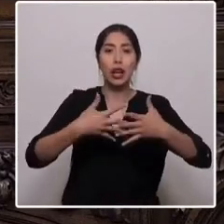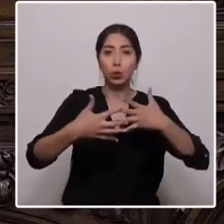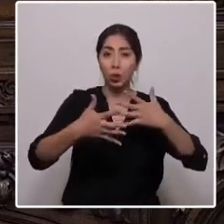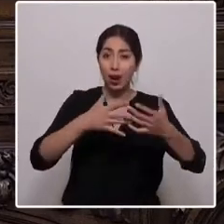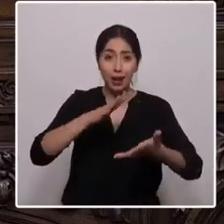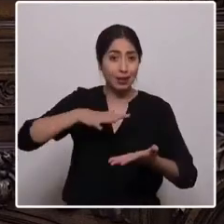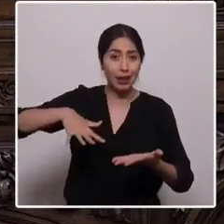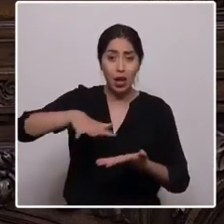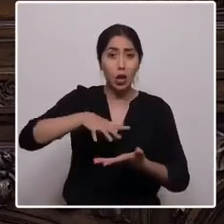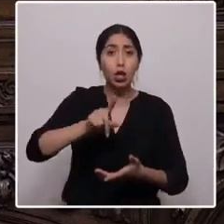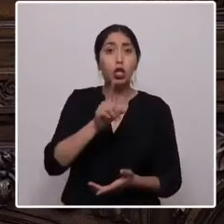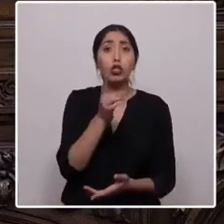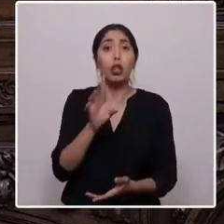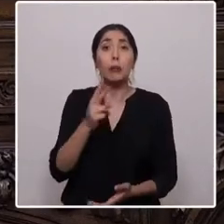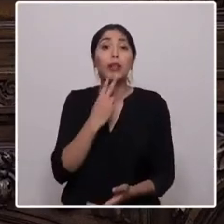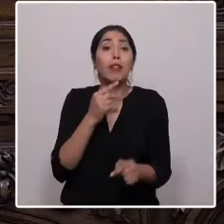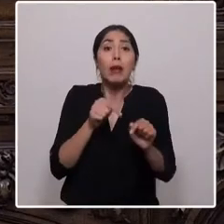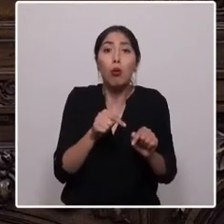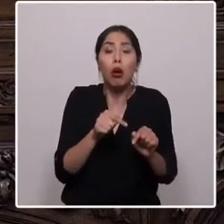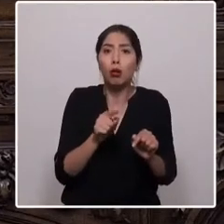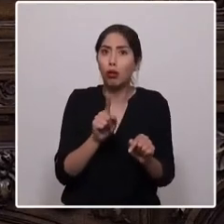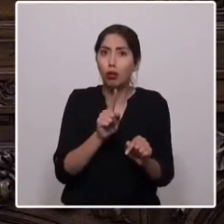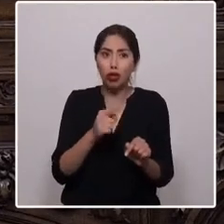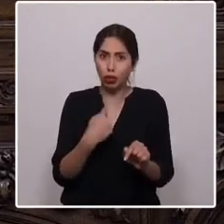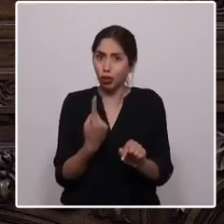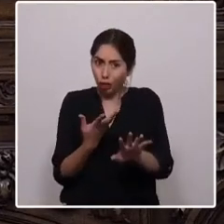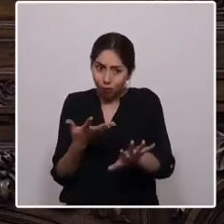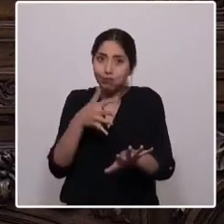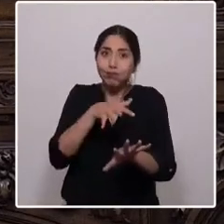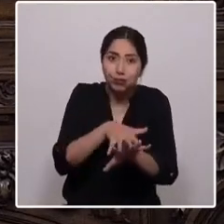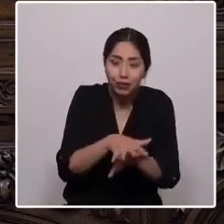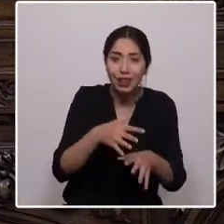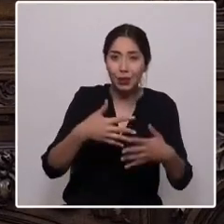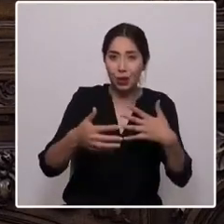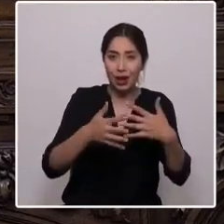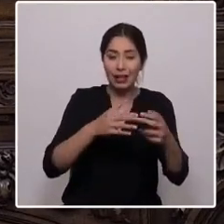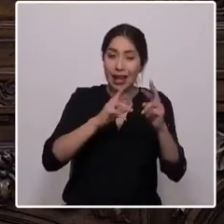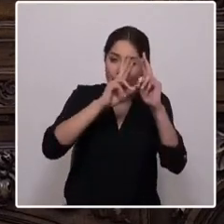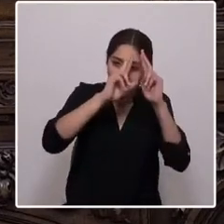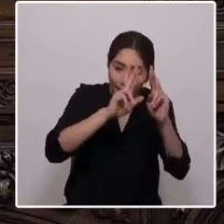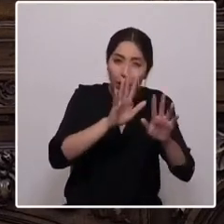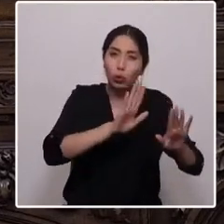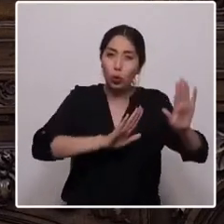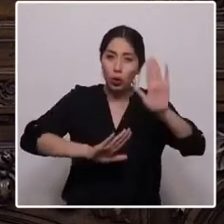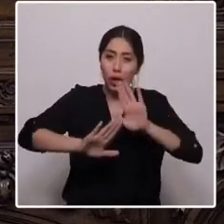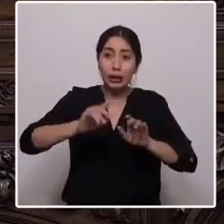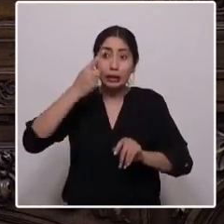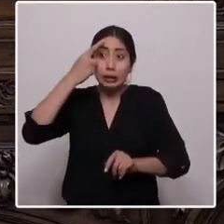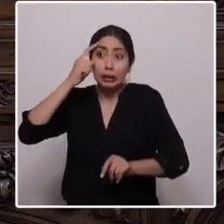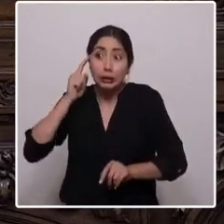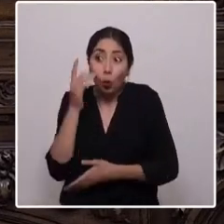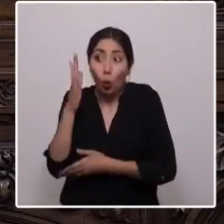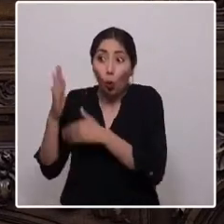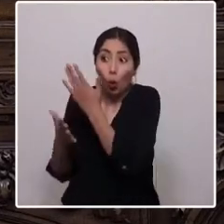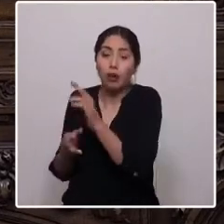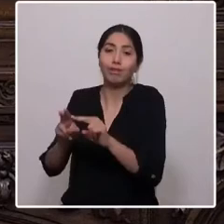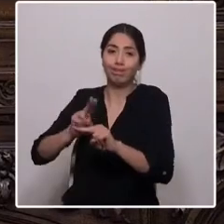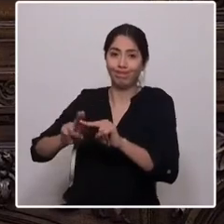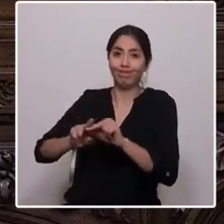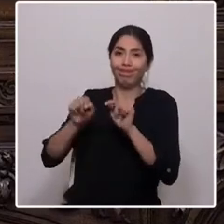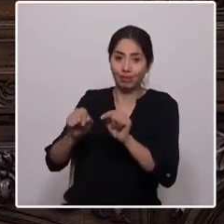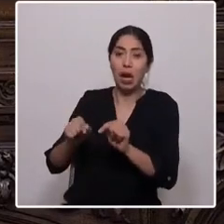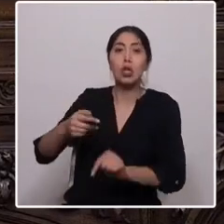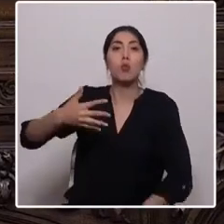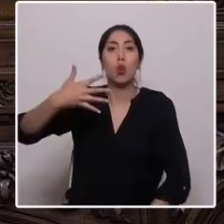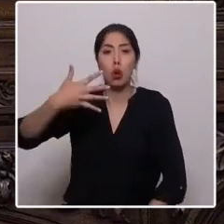también somos parte de ella. El respeto a la conservación y la restauración de los ecosistemas es clave para que podamos permanecer en este